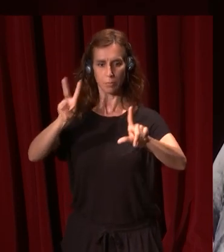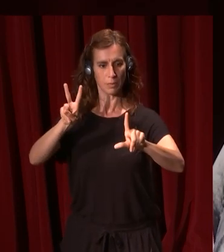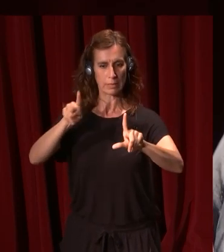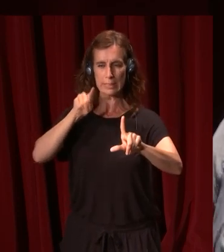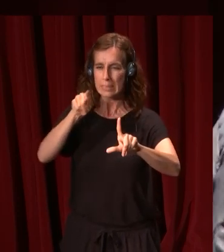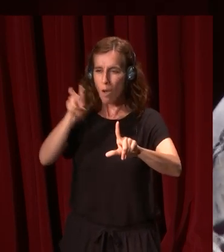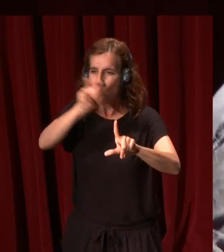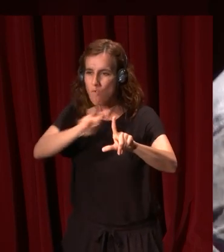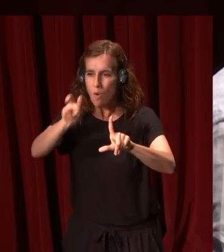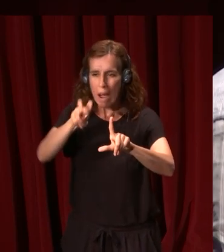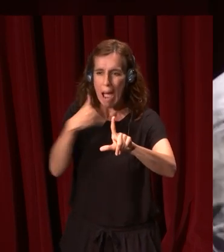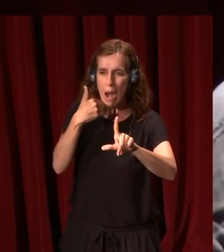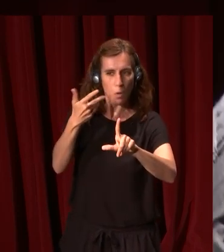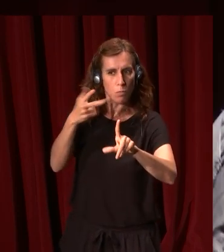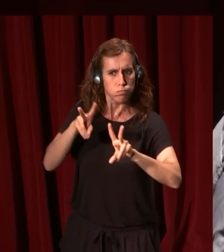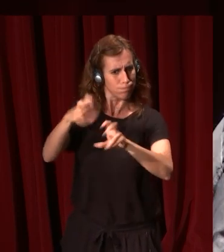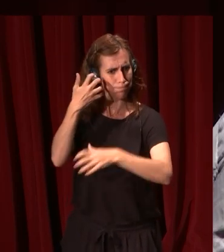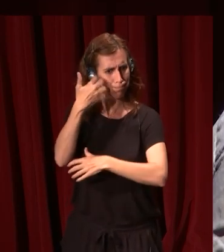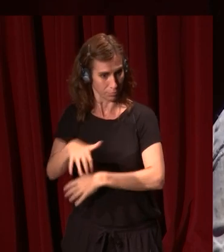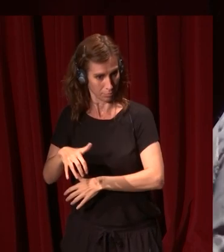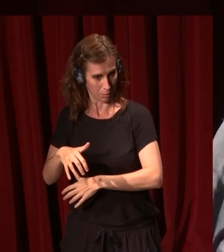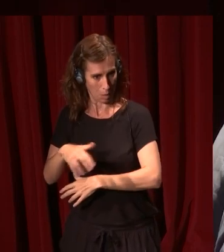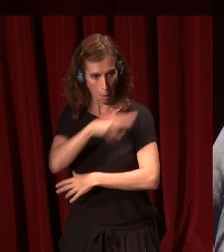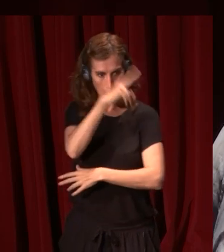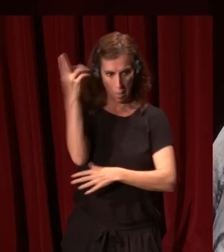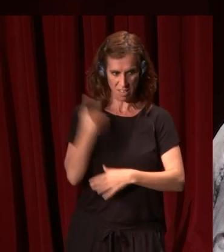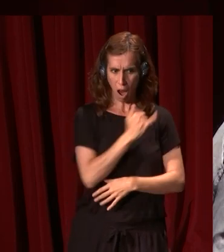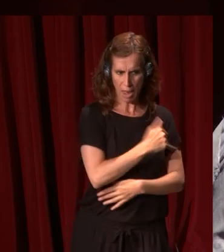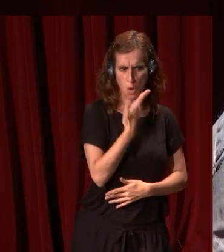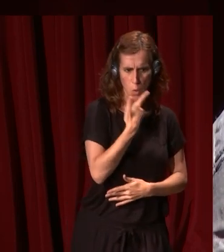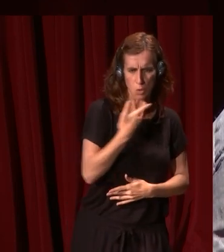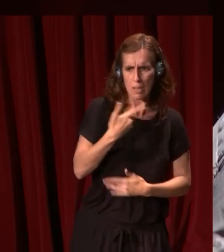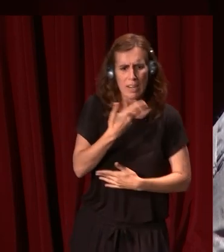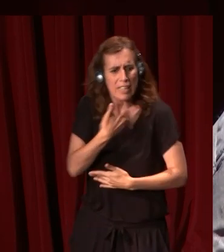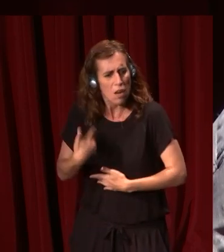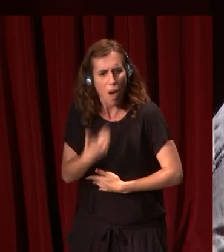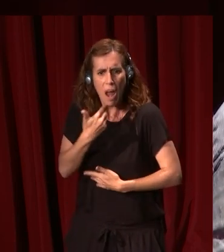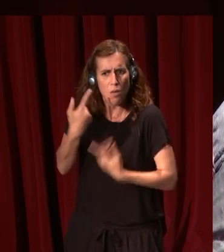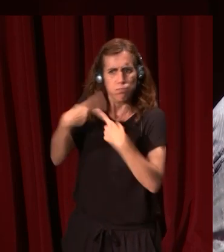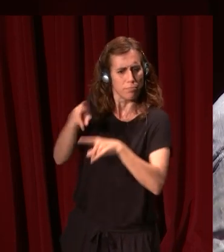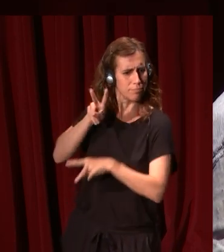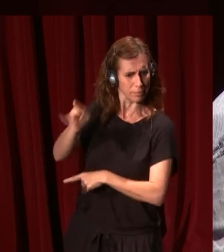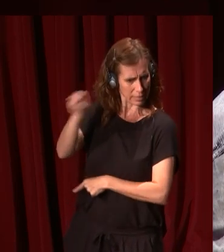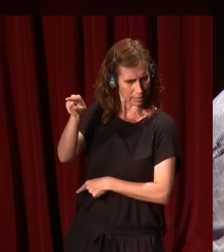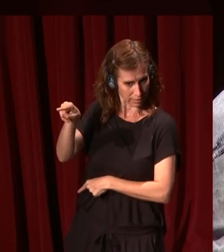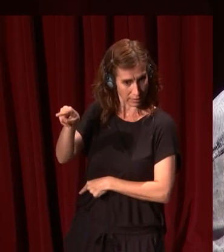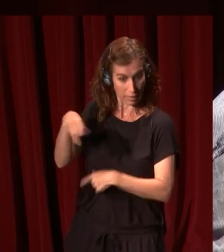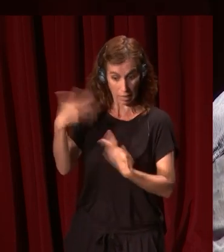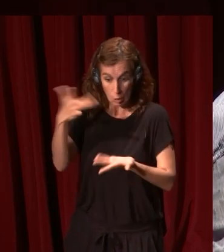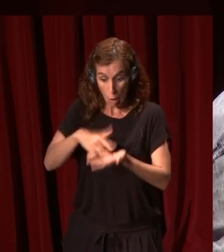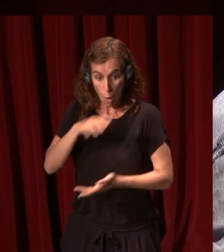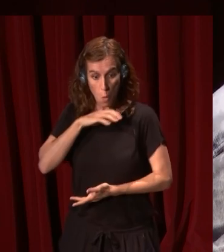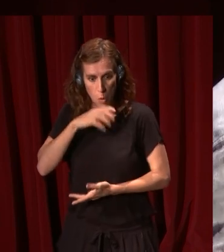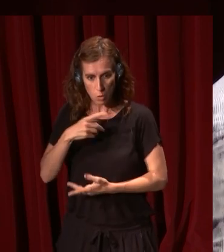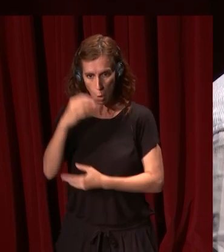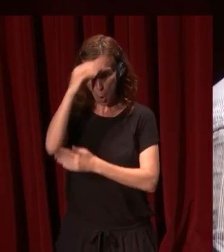buscáis es algo que sea diferente de lo que podemos ver en Madrid, que sea muy escocés, digamos. Lo curioso es que hoy en día, cuando nos fijamos en